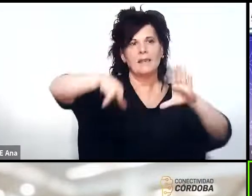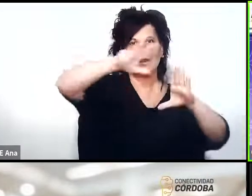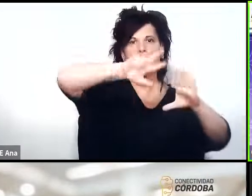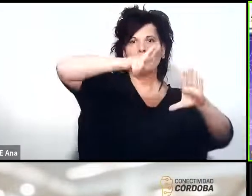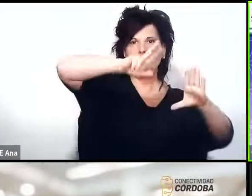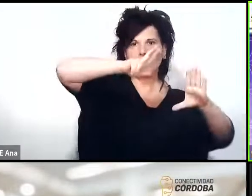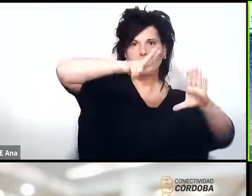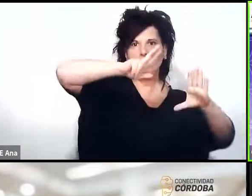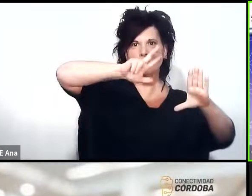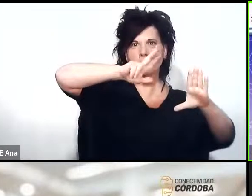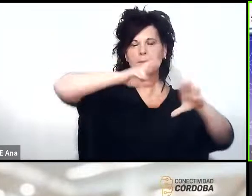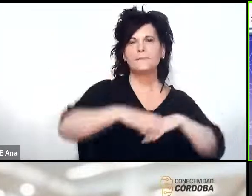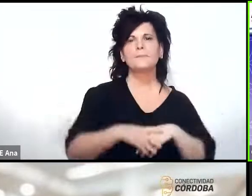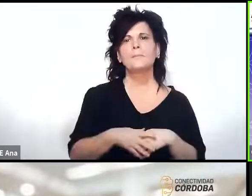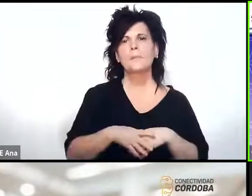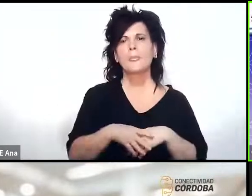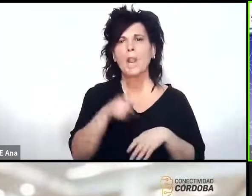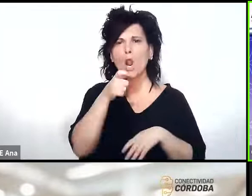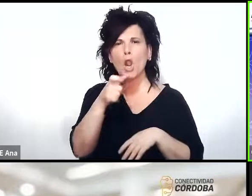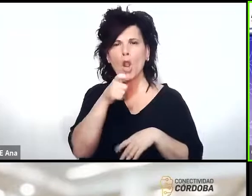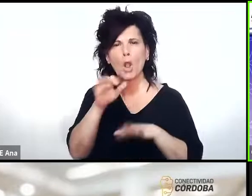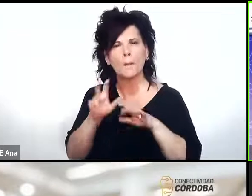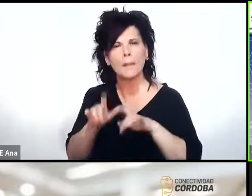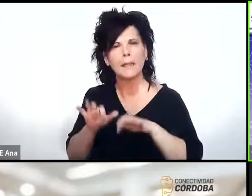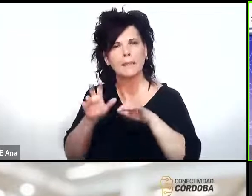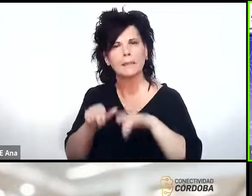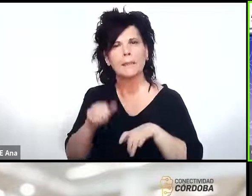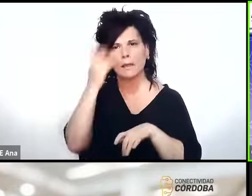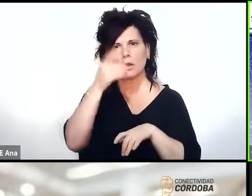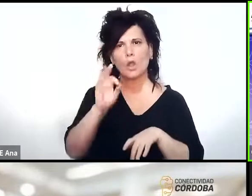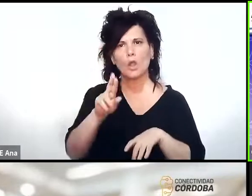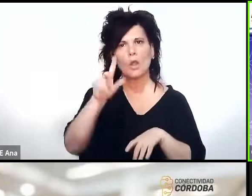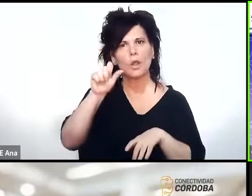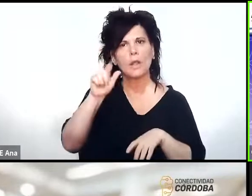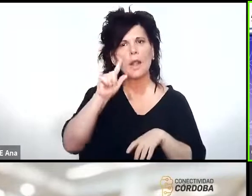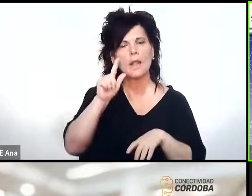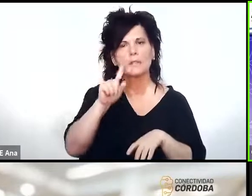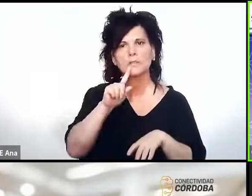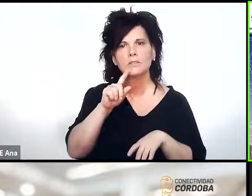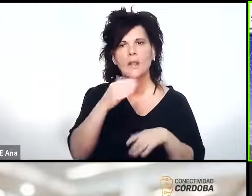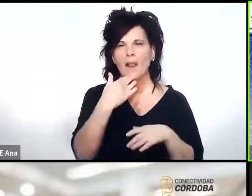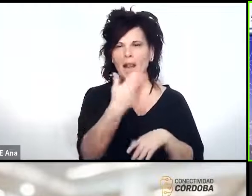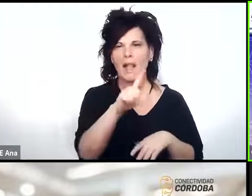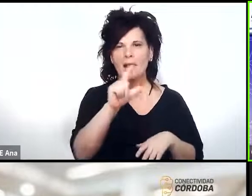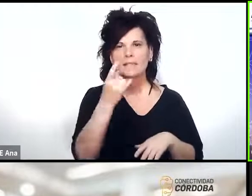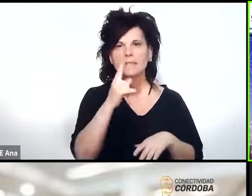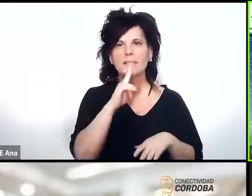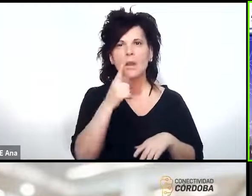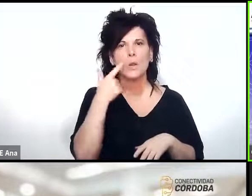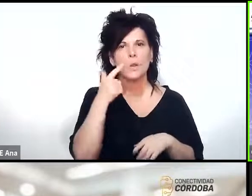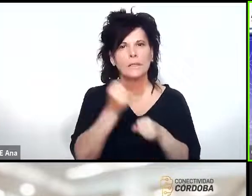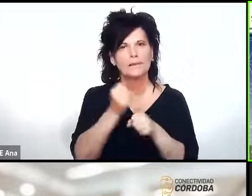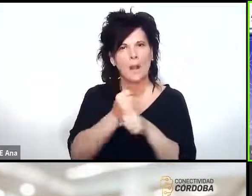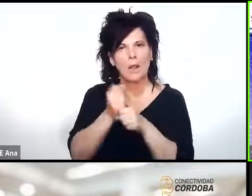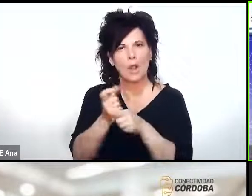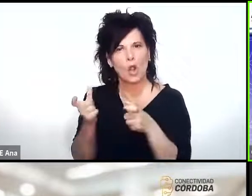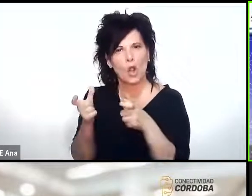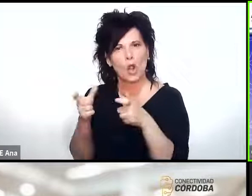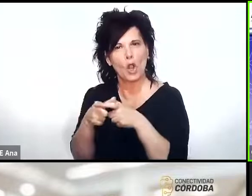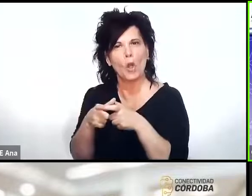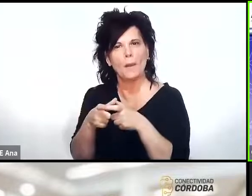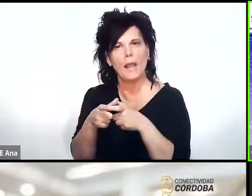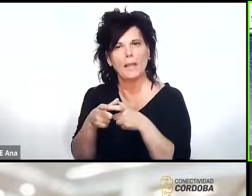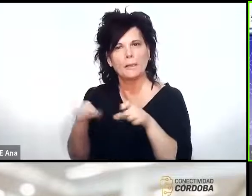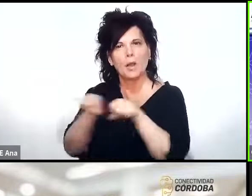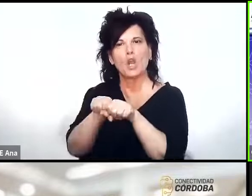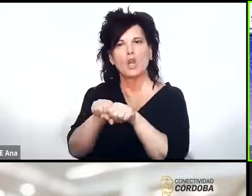leo algunos unos comentarios Horacio Silva dice gracias Luis por poner en valor el trabajo de las cooperativas del interior para conectar a lugares de